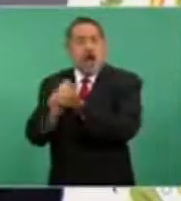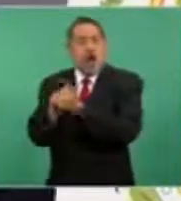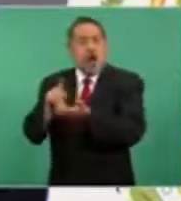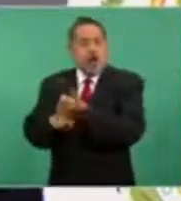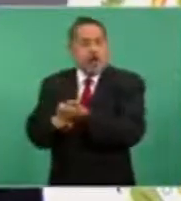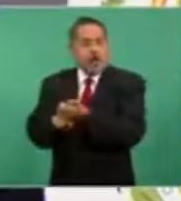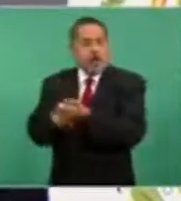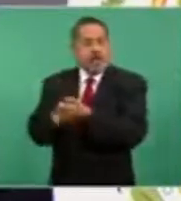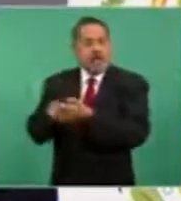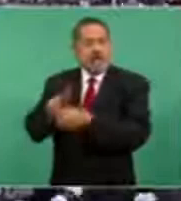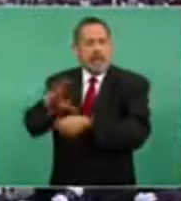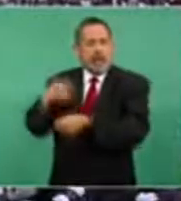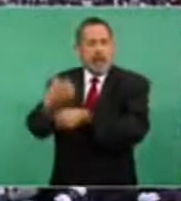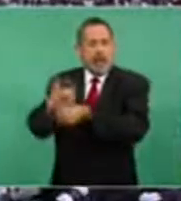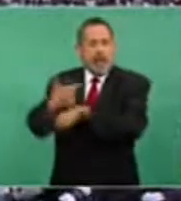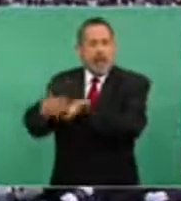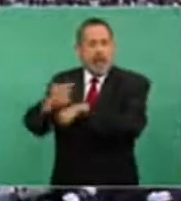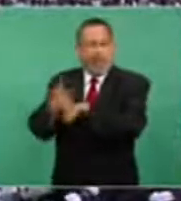de Guatemala.